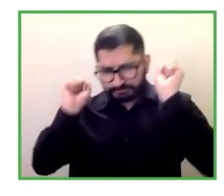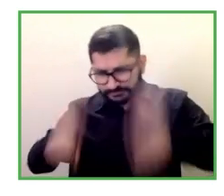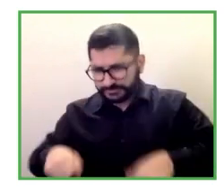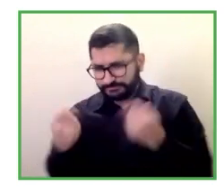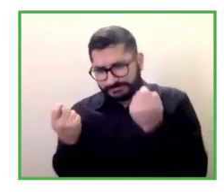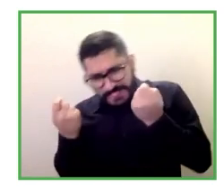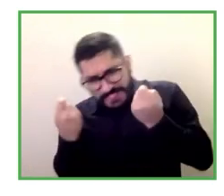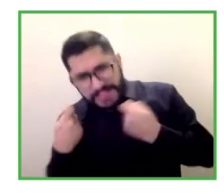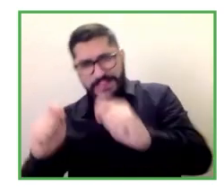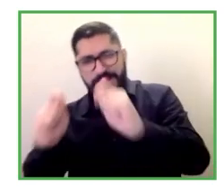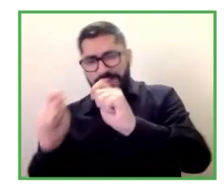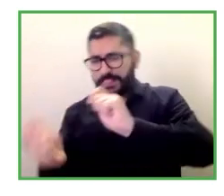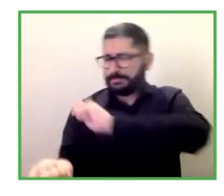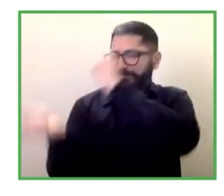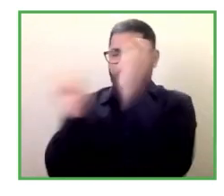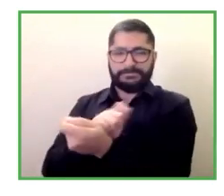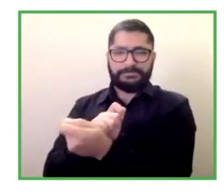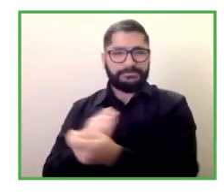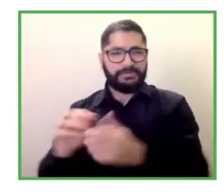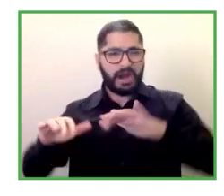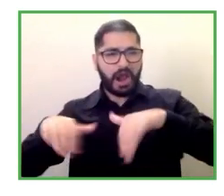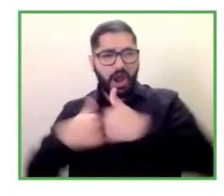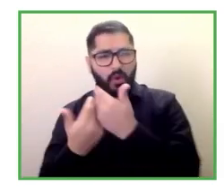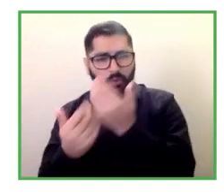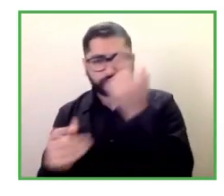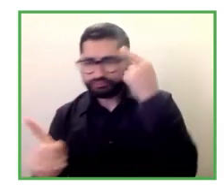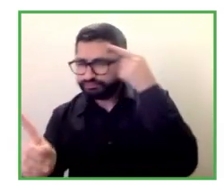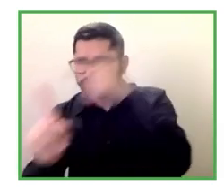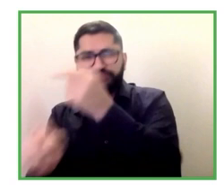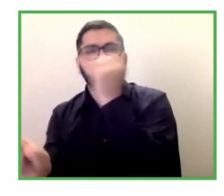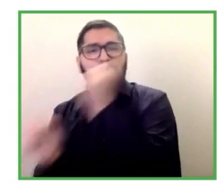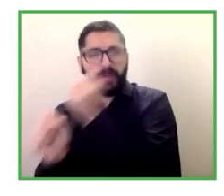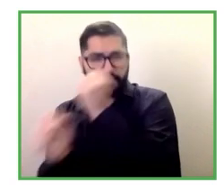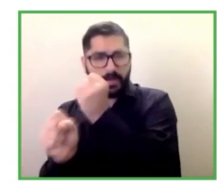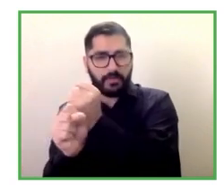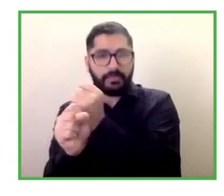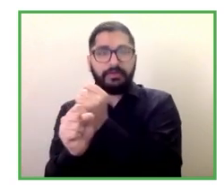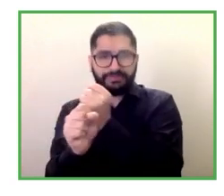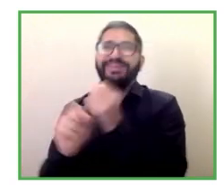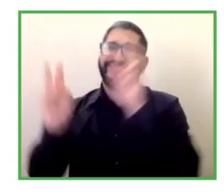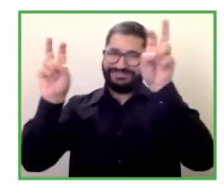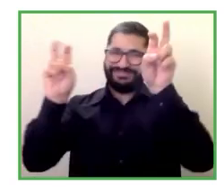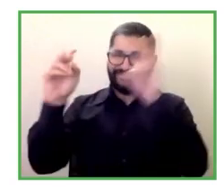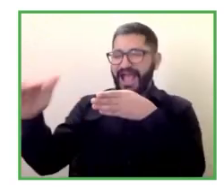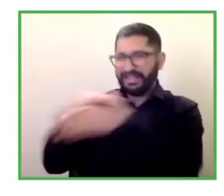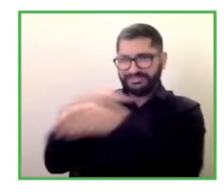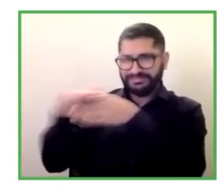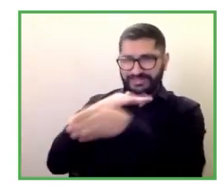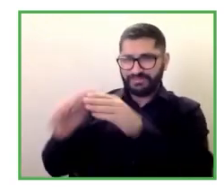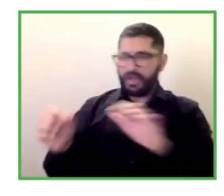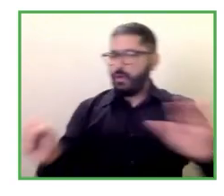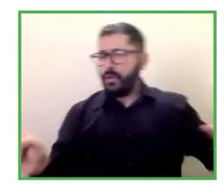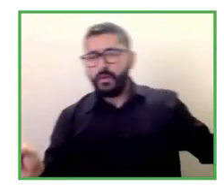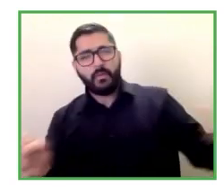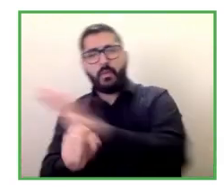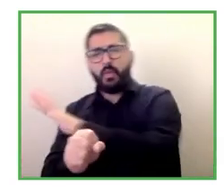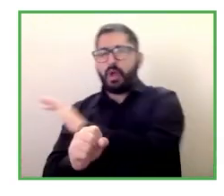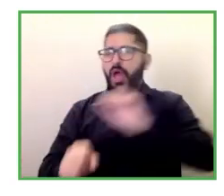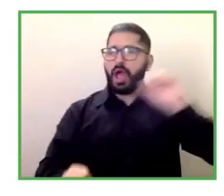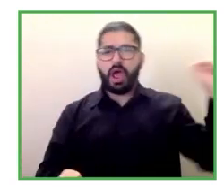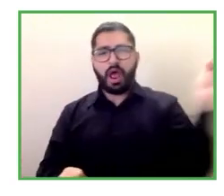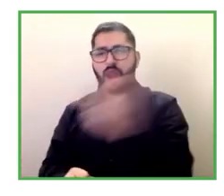clave es la accesibilidad para eliminar y romper eliminar todas las barreras no solo